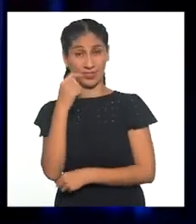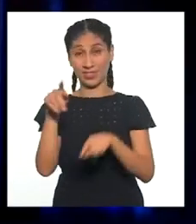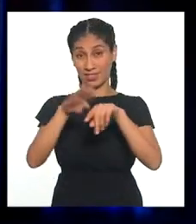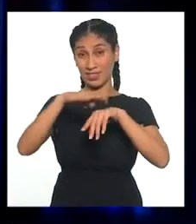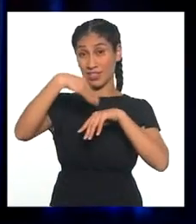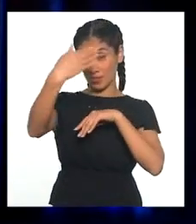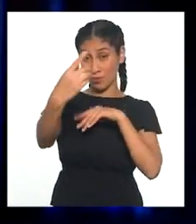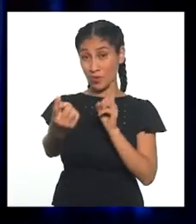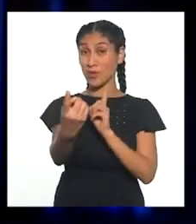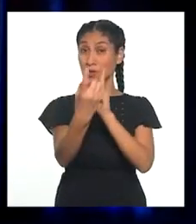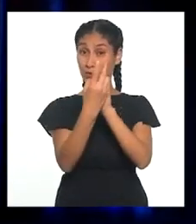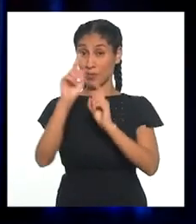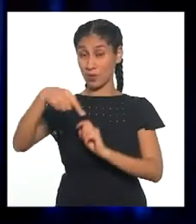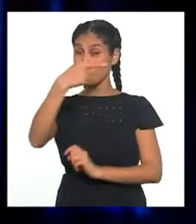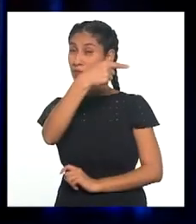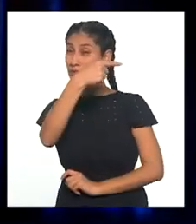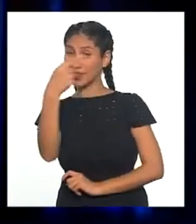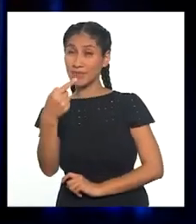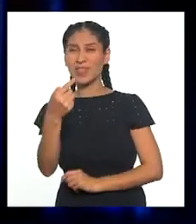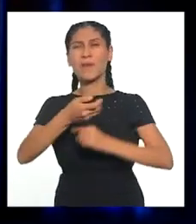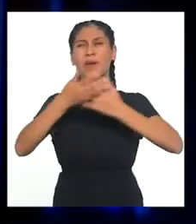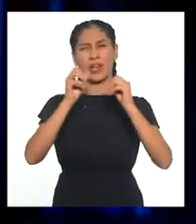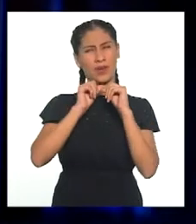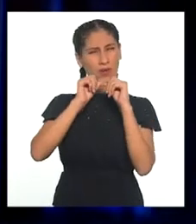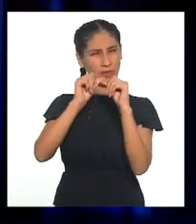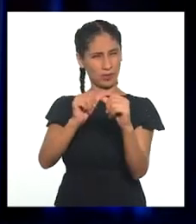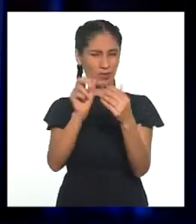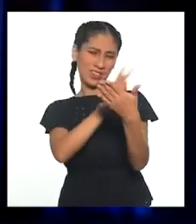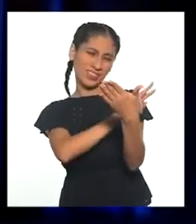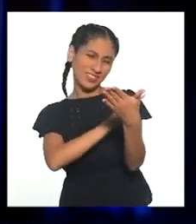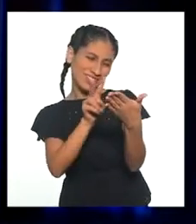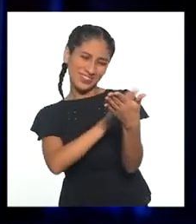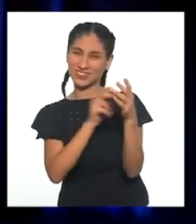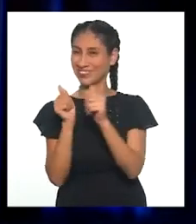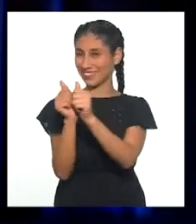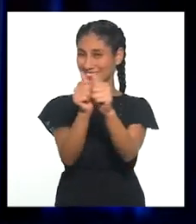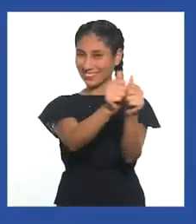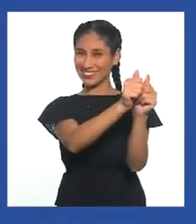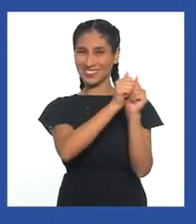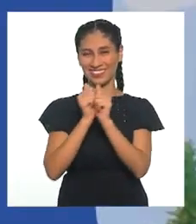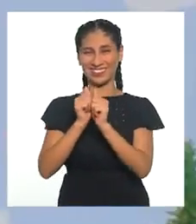encontramos la próxima semana para seguir leyendo juntos.